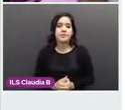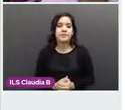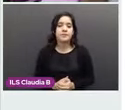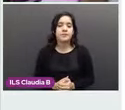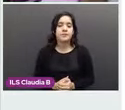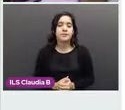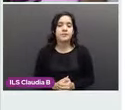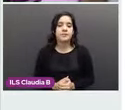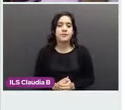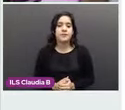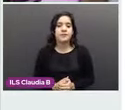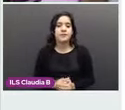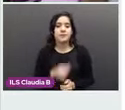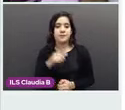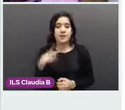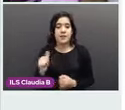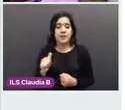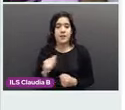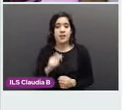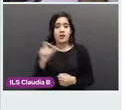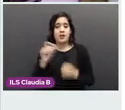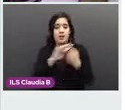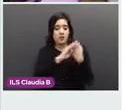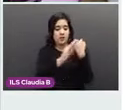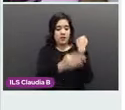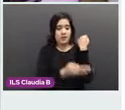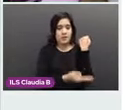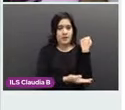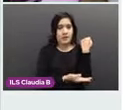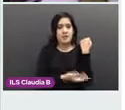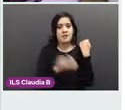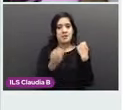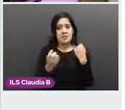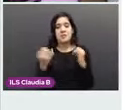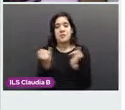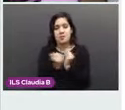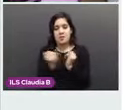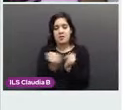En el embarazo y también para planear el tratamiento quirúrgico. Siguiente.